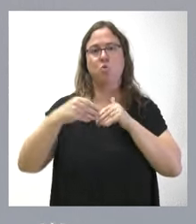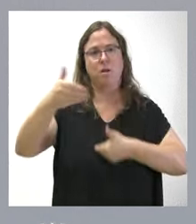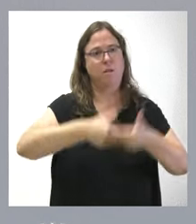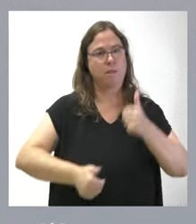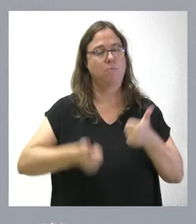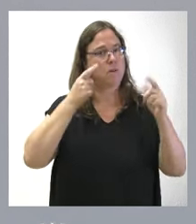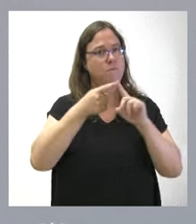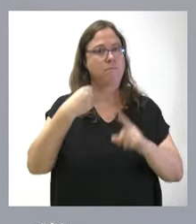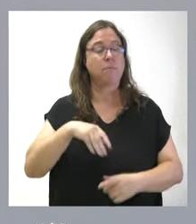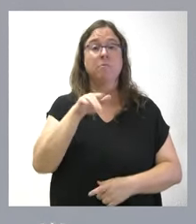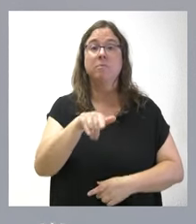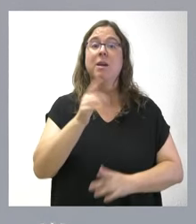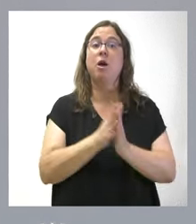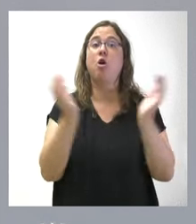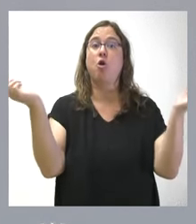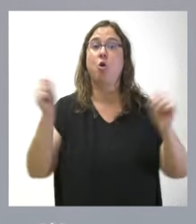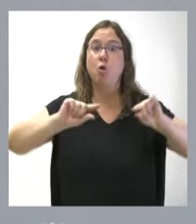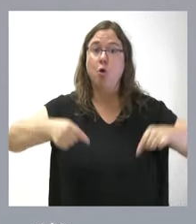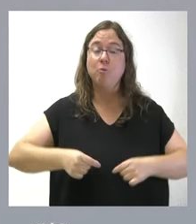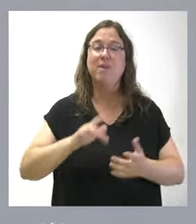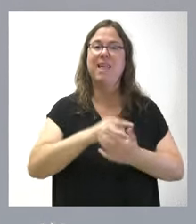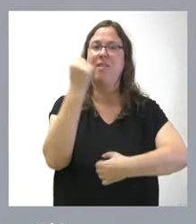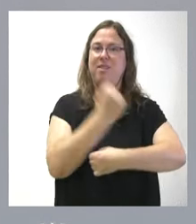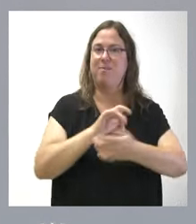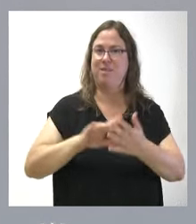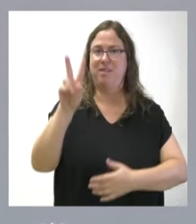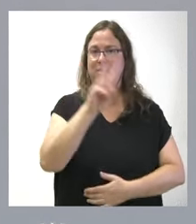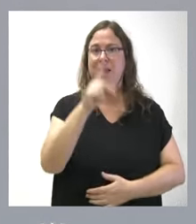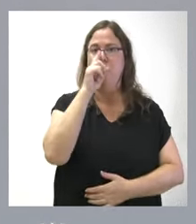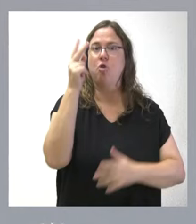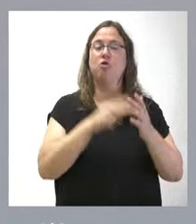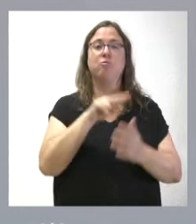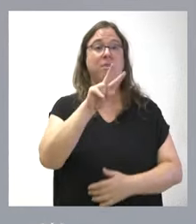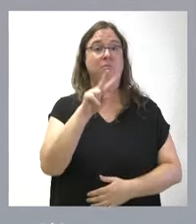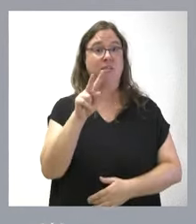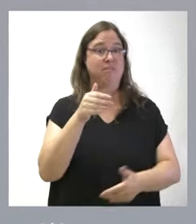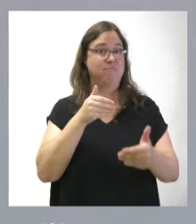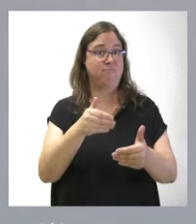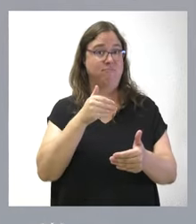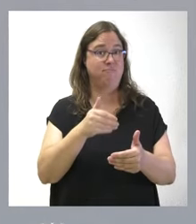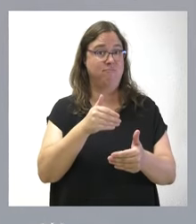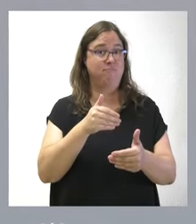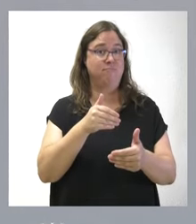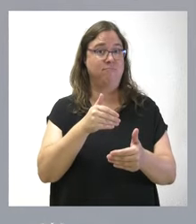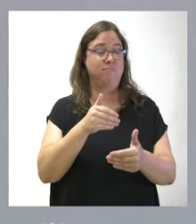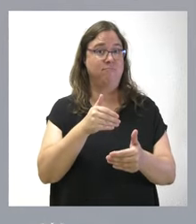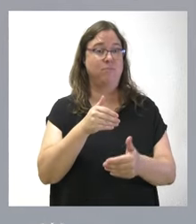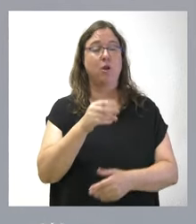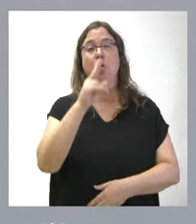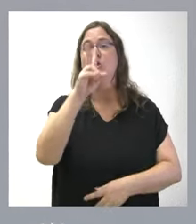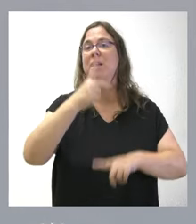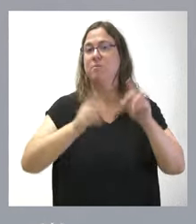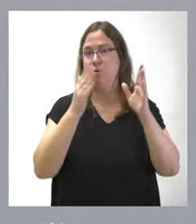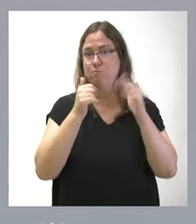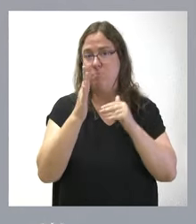esta finalidad. Por tanto, ese convenio que se firmó ya el 2 de diciembre del año 22, hace ahora algo más de dos años y medio,